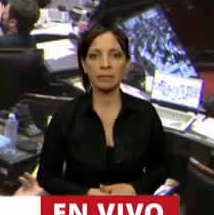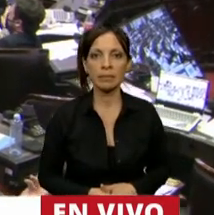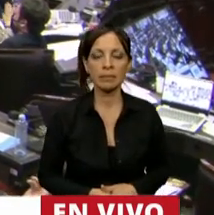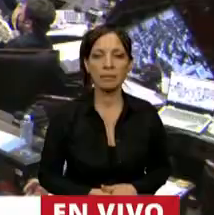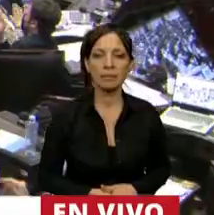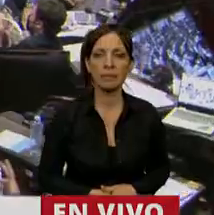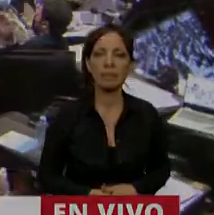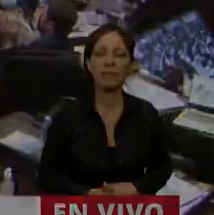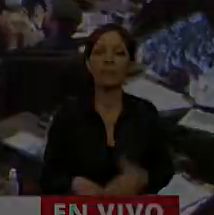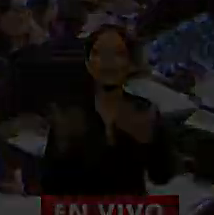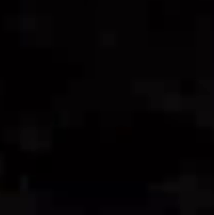Muchas gracias, diputada.